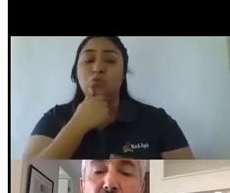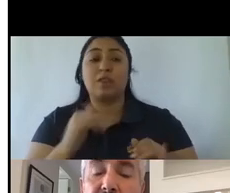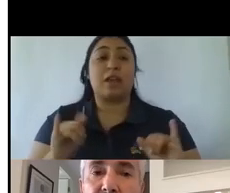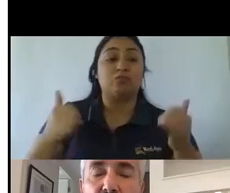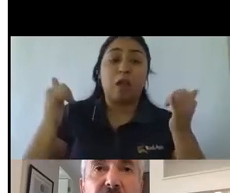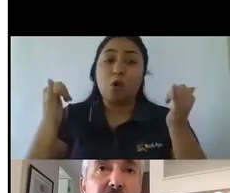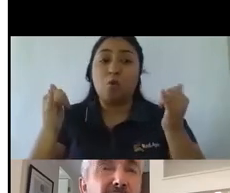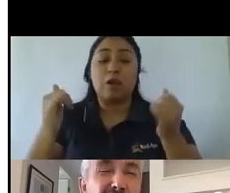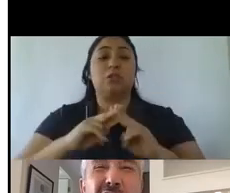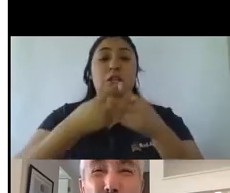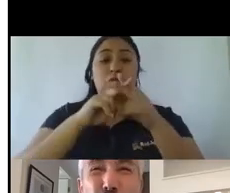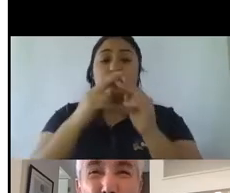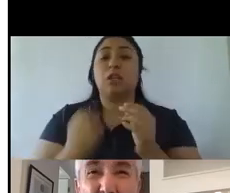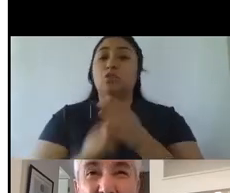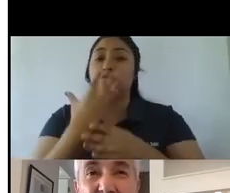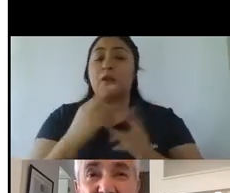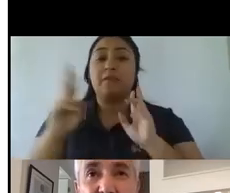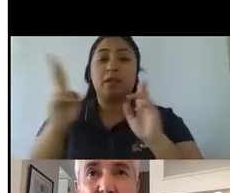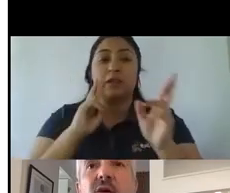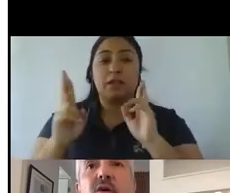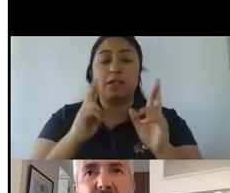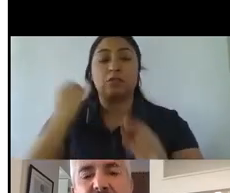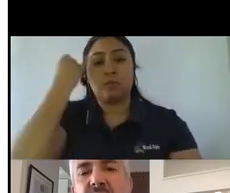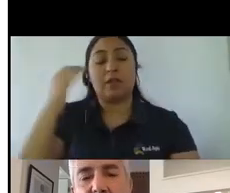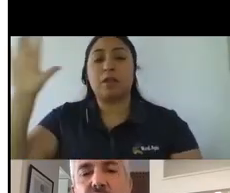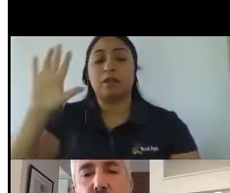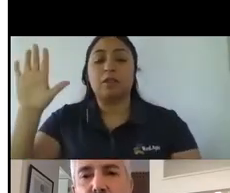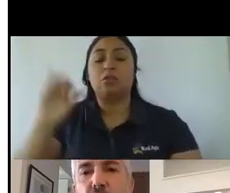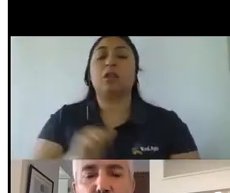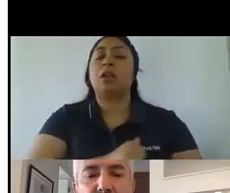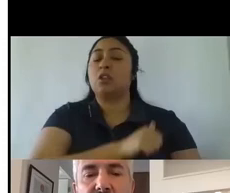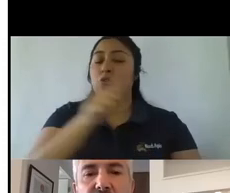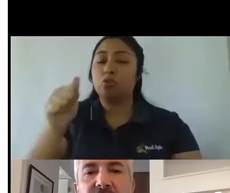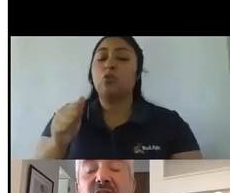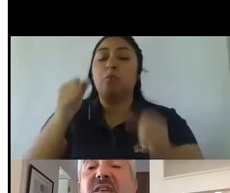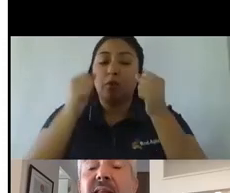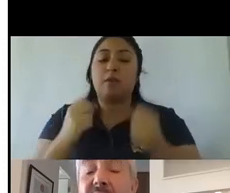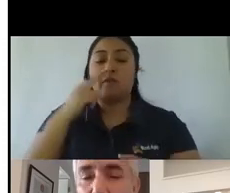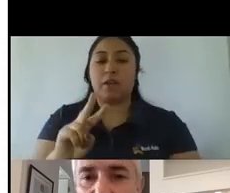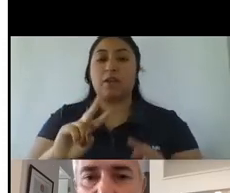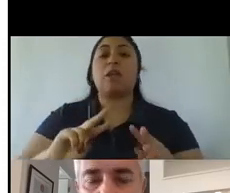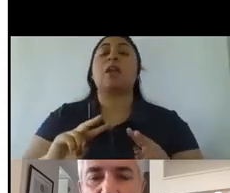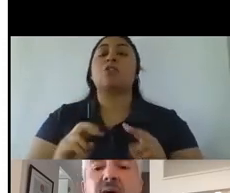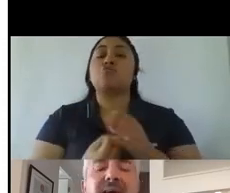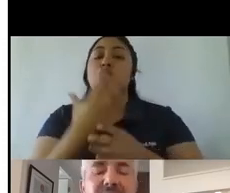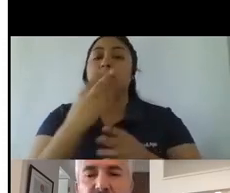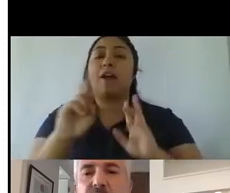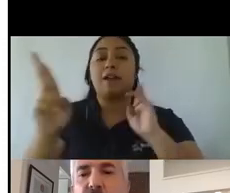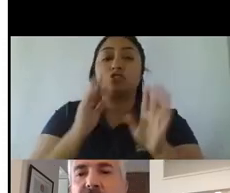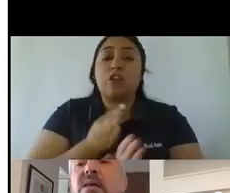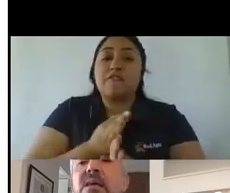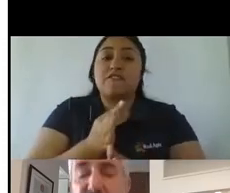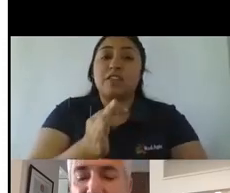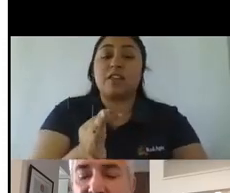nuevas relaciones me imagino que todos somos capaces de ver esto que hoy día se están construyendo nuevas relaciones de fidelidad por así decirlo entre